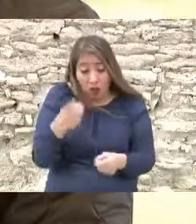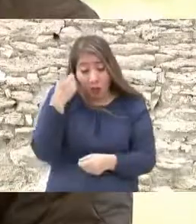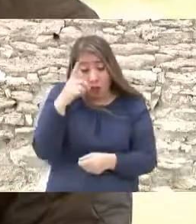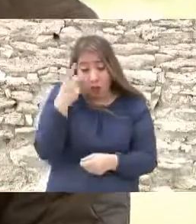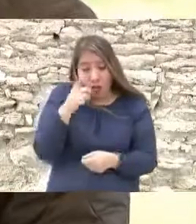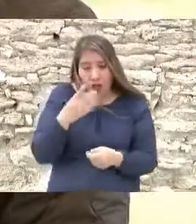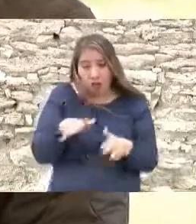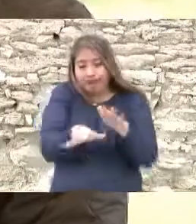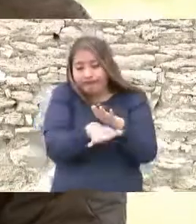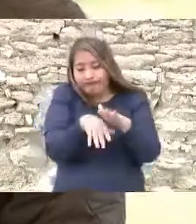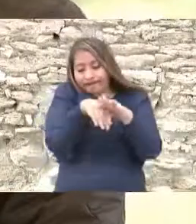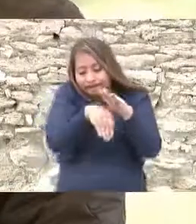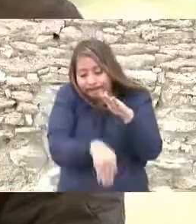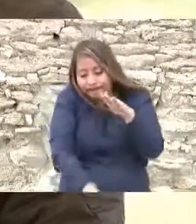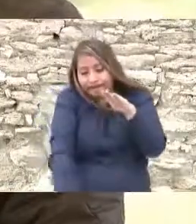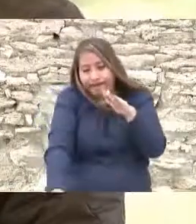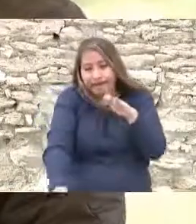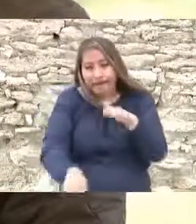al estilo